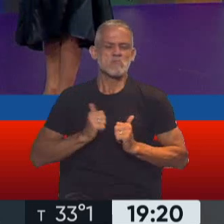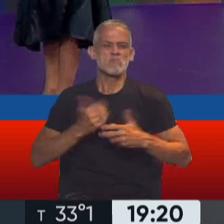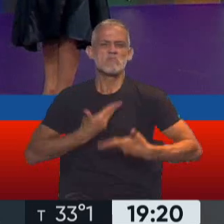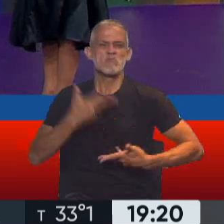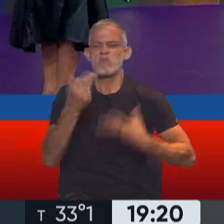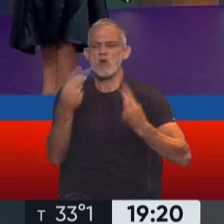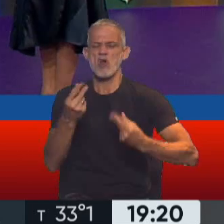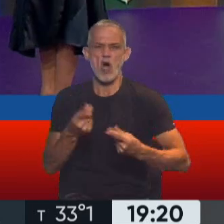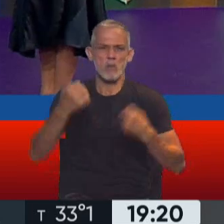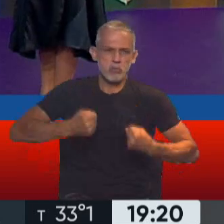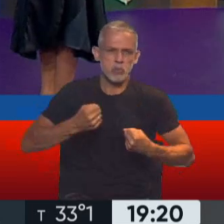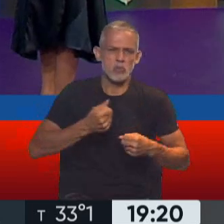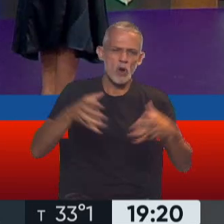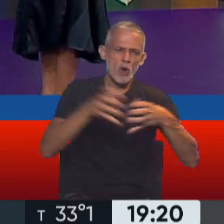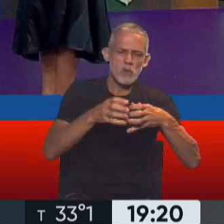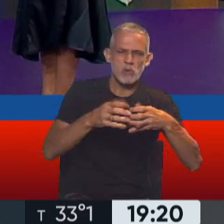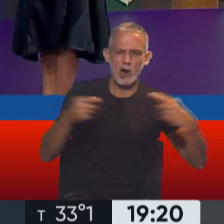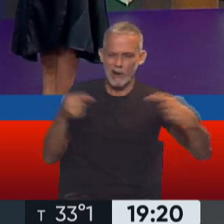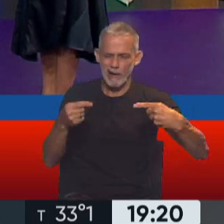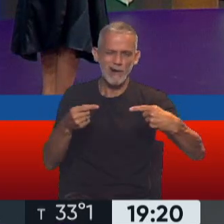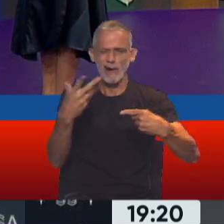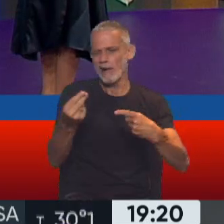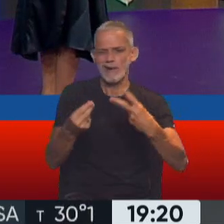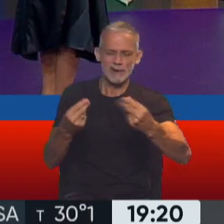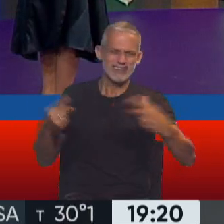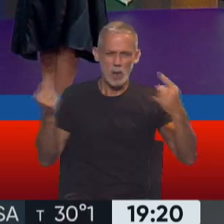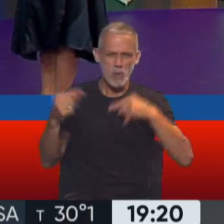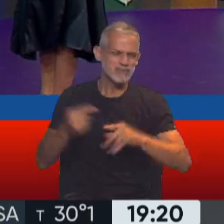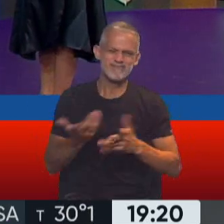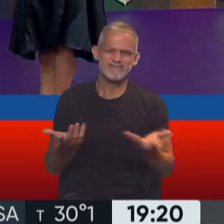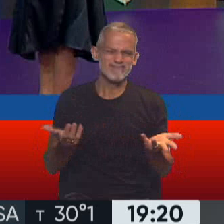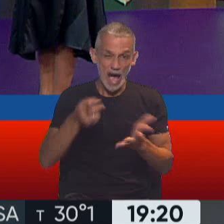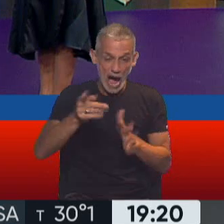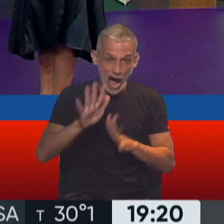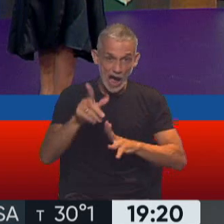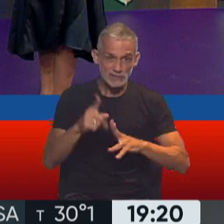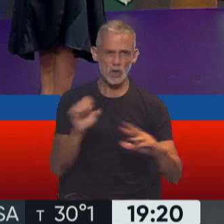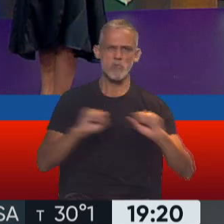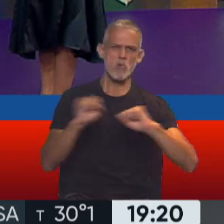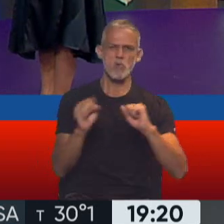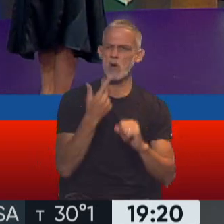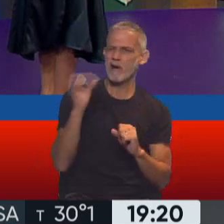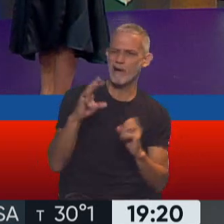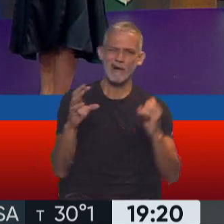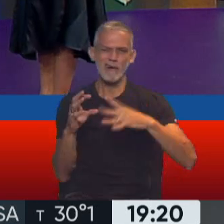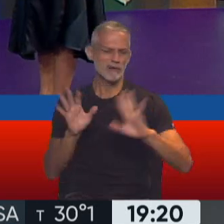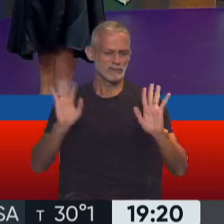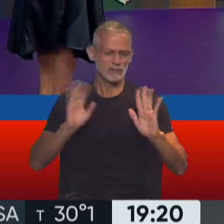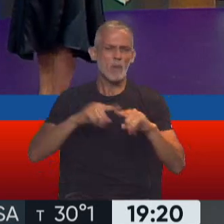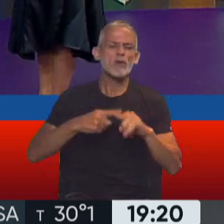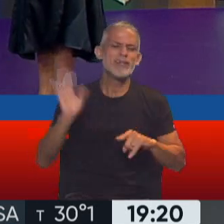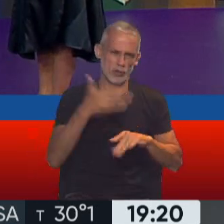escribió el Partido Político Opuesto, que no sea el ámbito donde se recurren a chicanas, estoy hablando ya de todos los colores, ¿no?